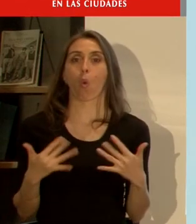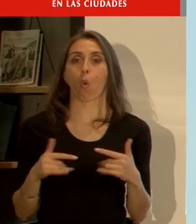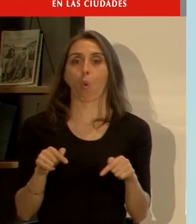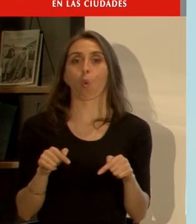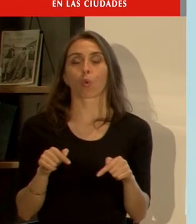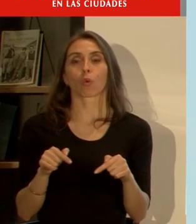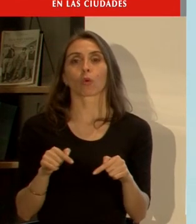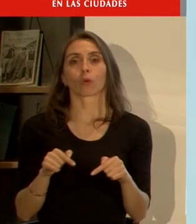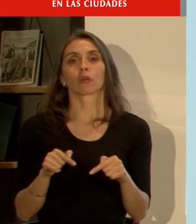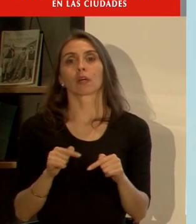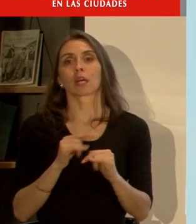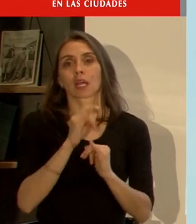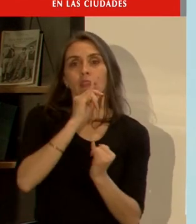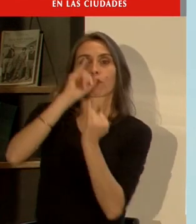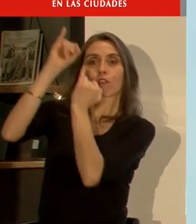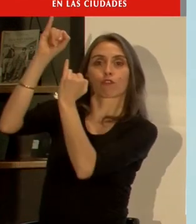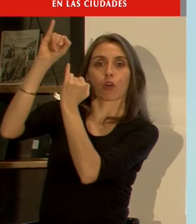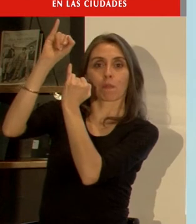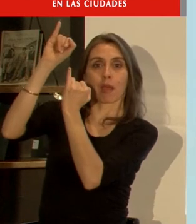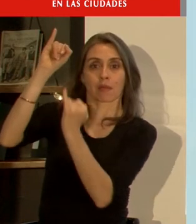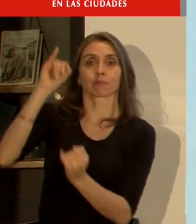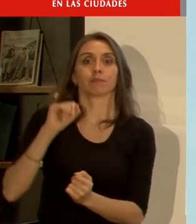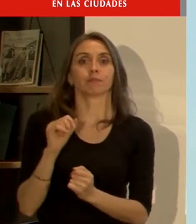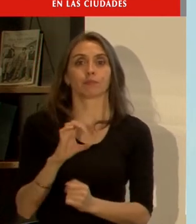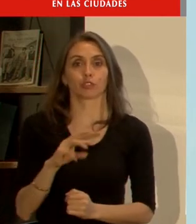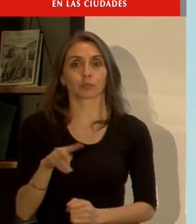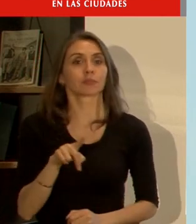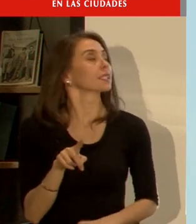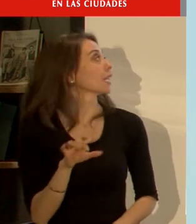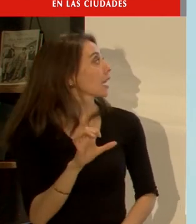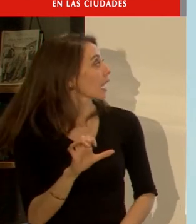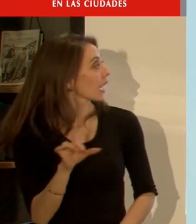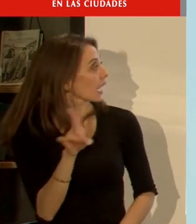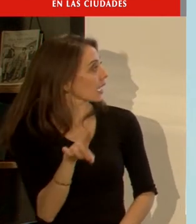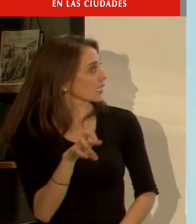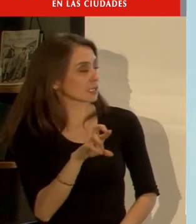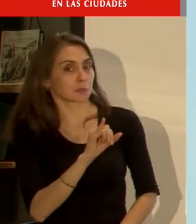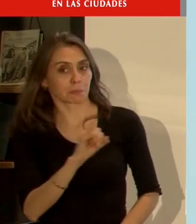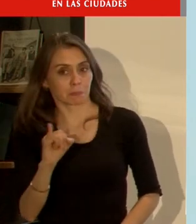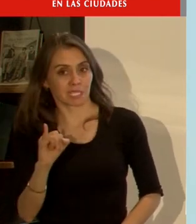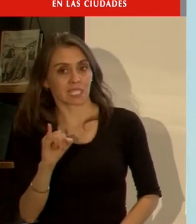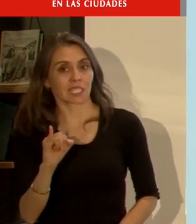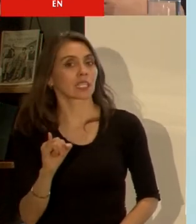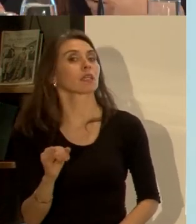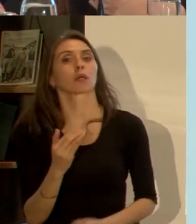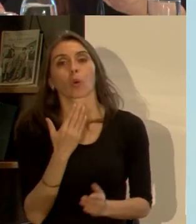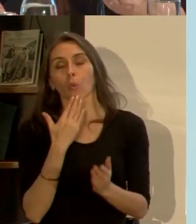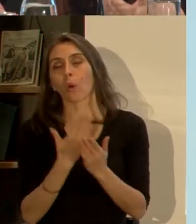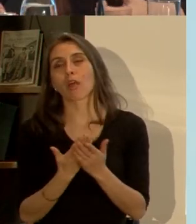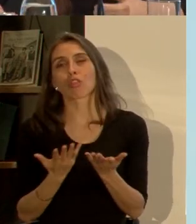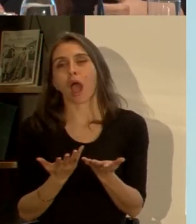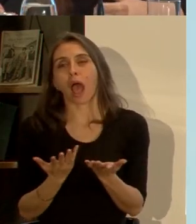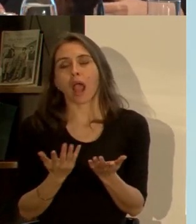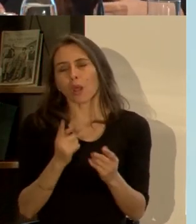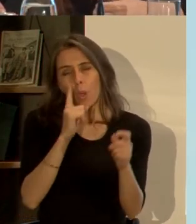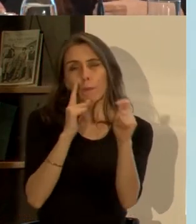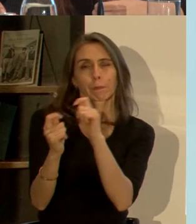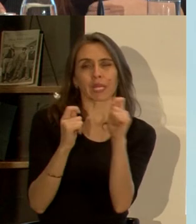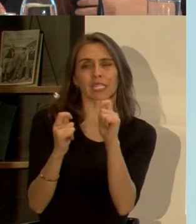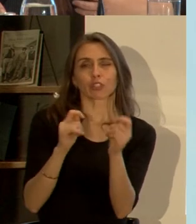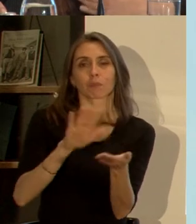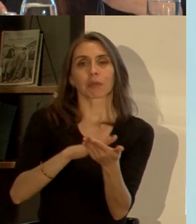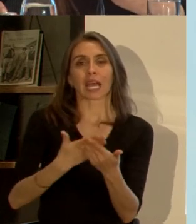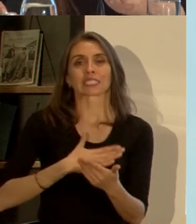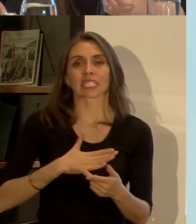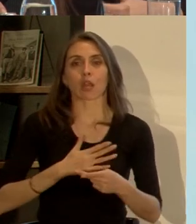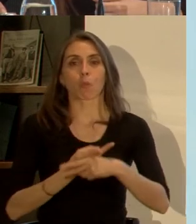debo informar entonces las SPI que les decía que son eventos extraordinarios y que constituyen un riesgo para la salud